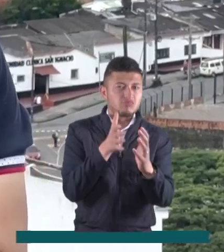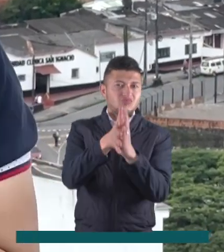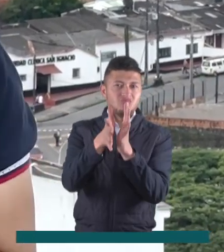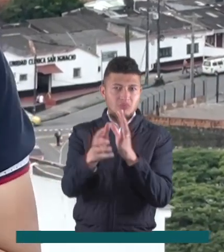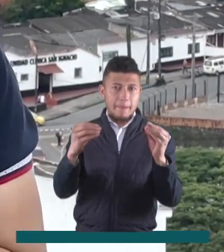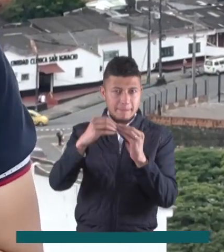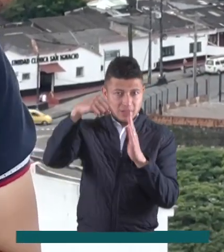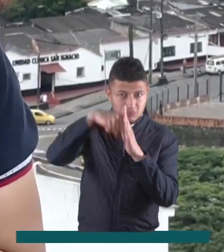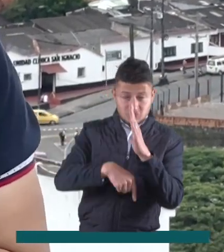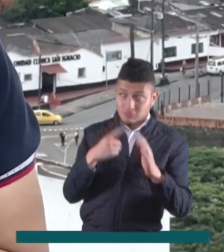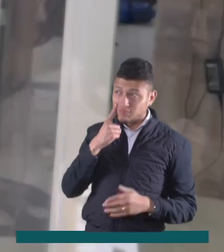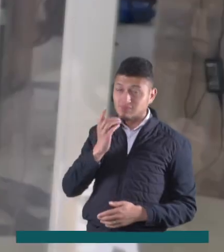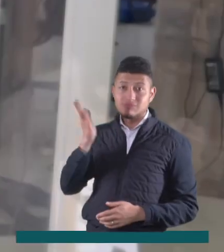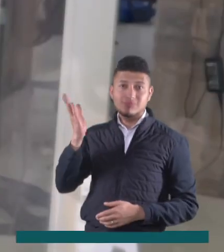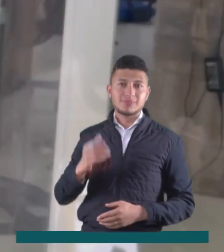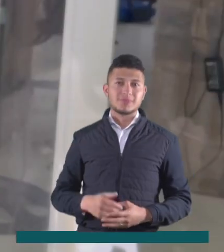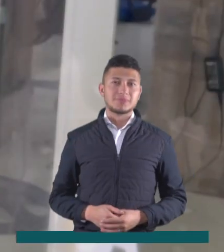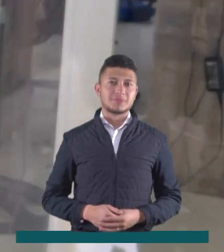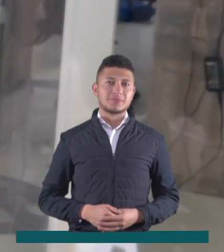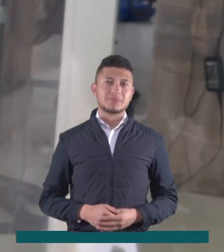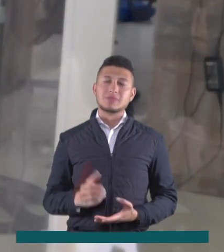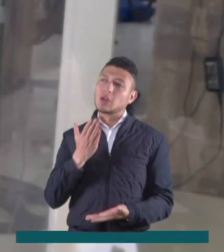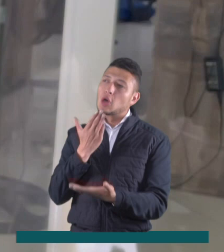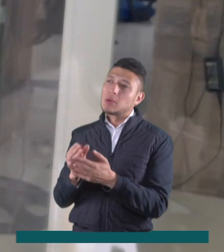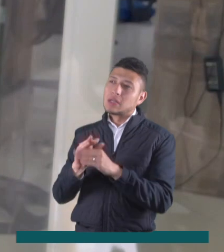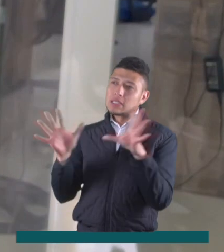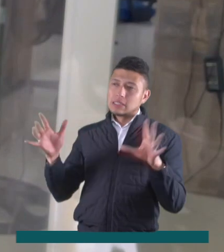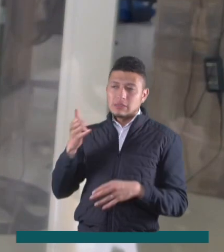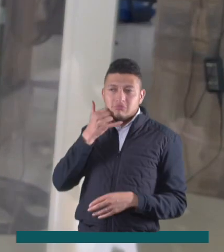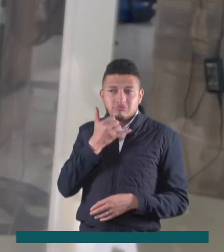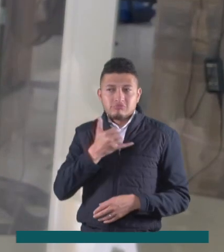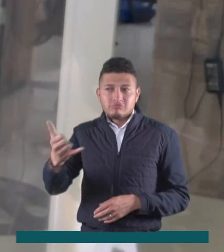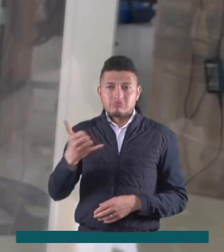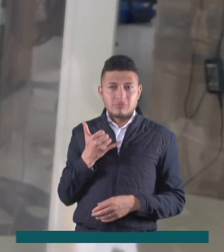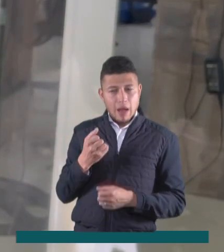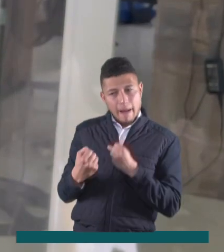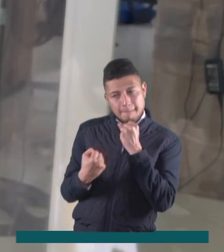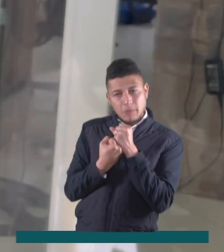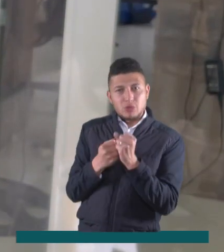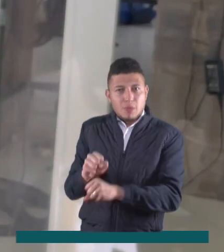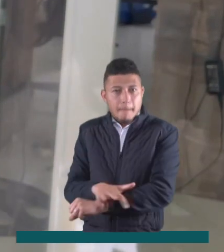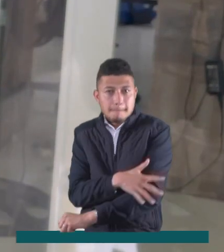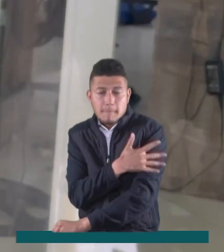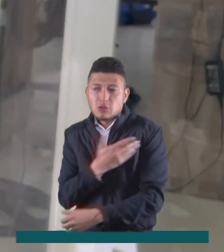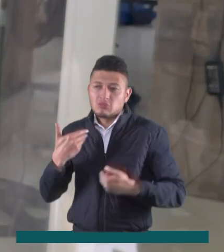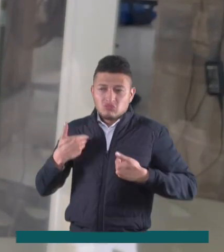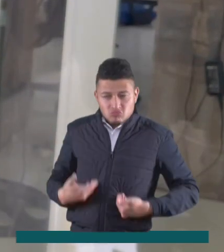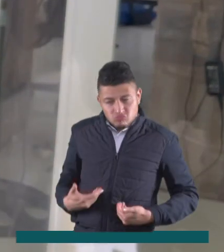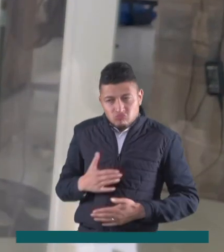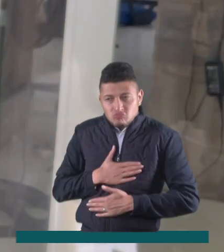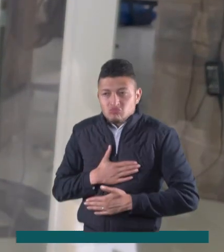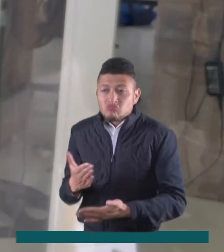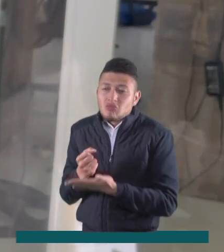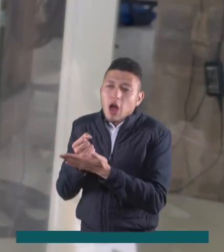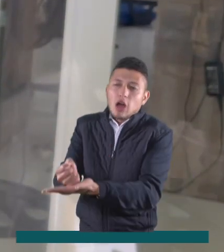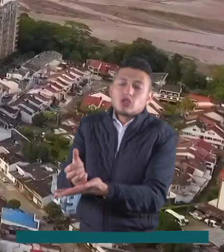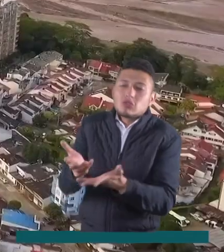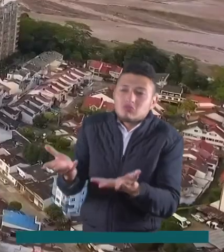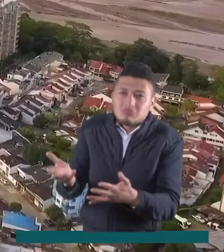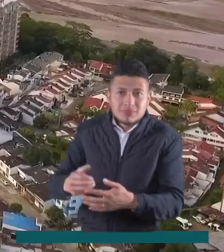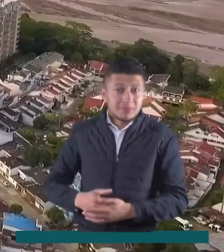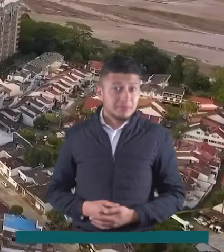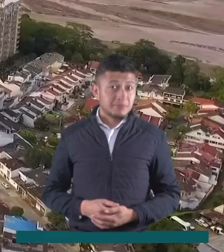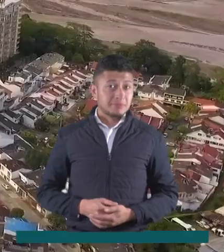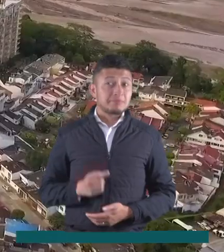Los detalles en el siguiente informe. Muy buenos días, línea de apoyo emocional estamos contigo. Le habla la psicóloga Nersa de Harald. ¿En qué te puedo ayudar?